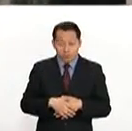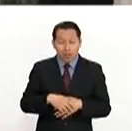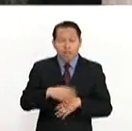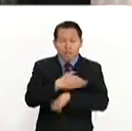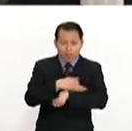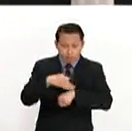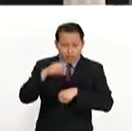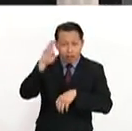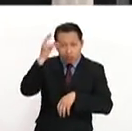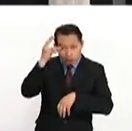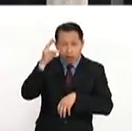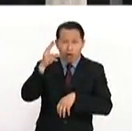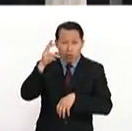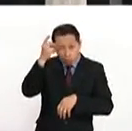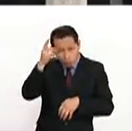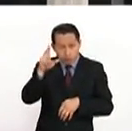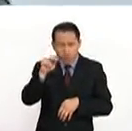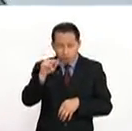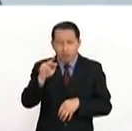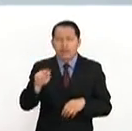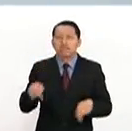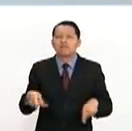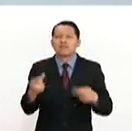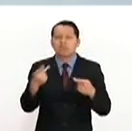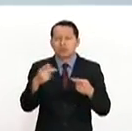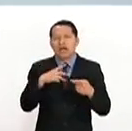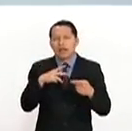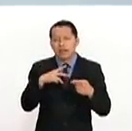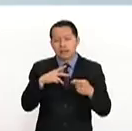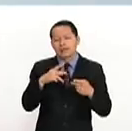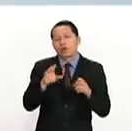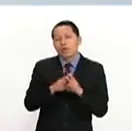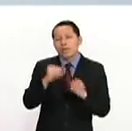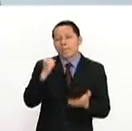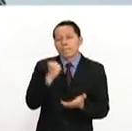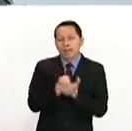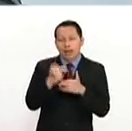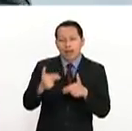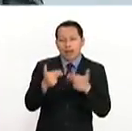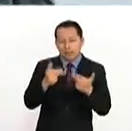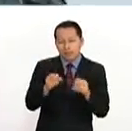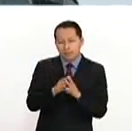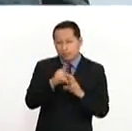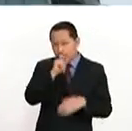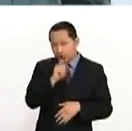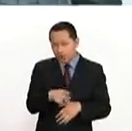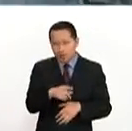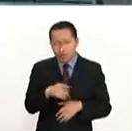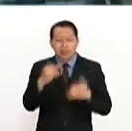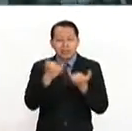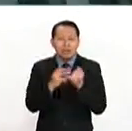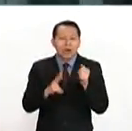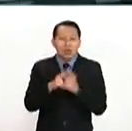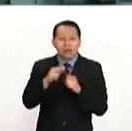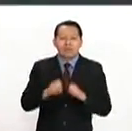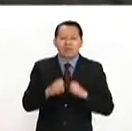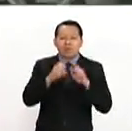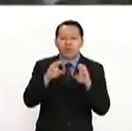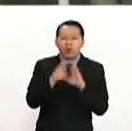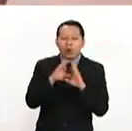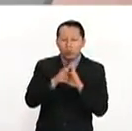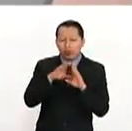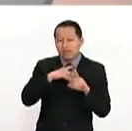solamente vendió el apellido como marca. La apertura, la gran inauguración de este edificio se dio en medio de